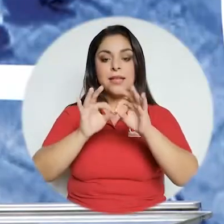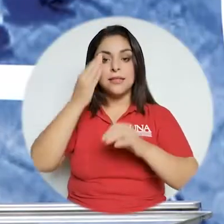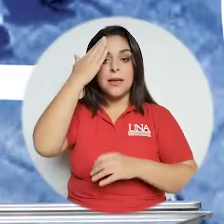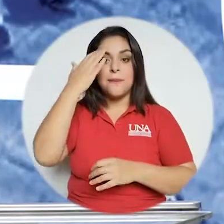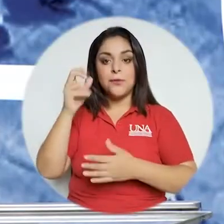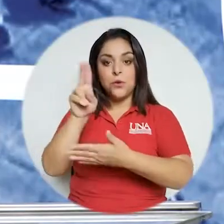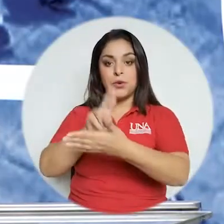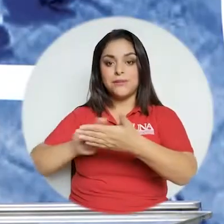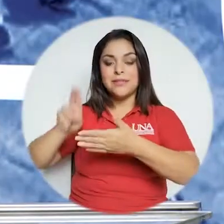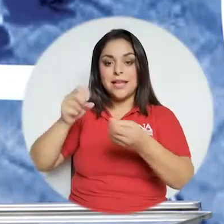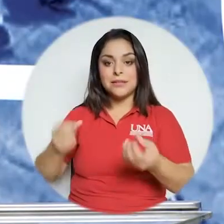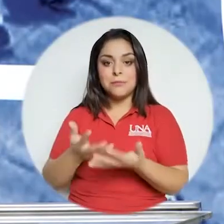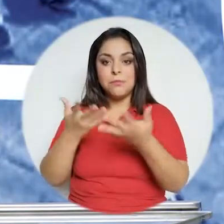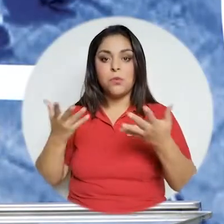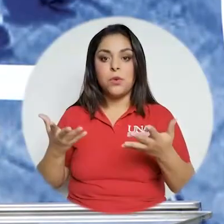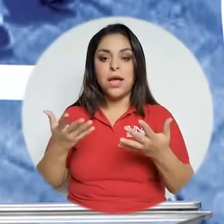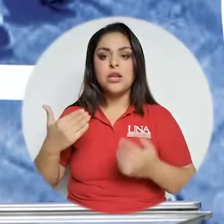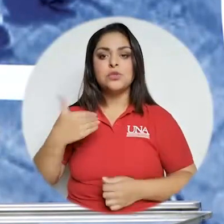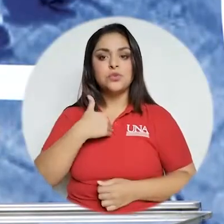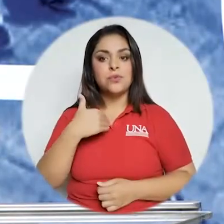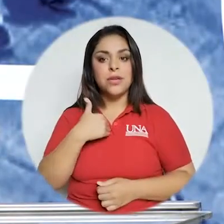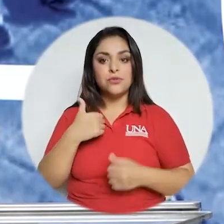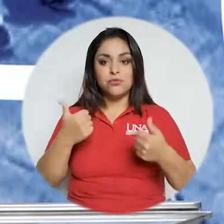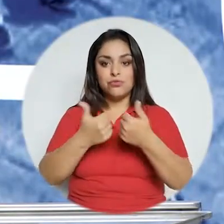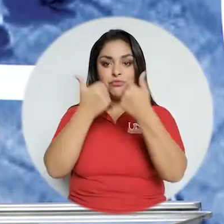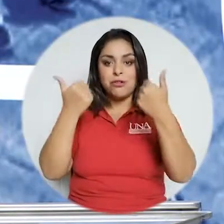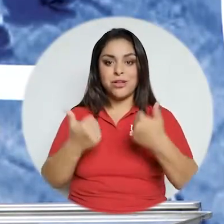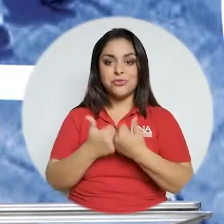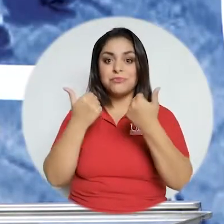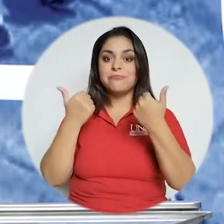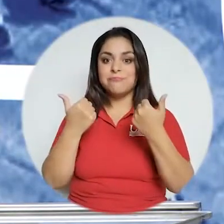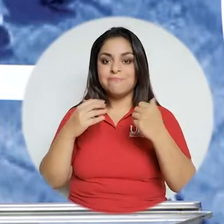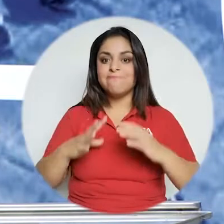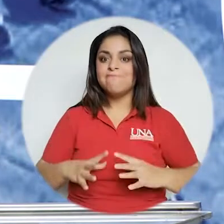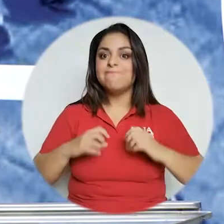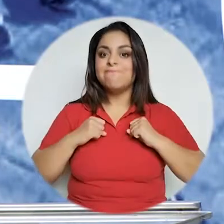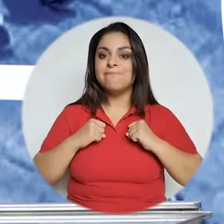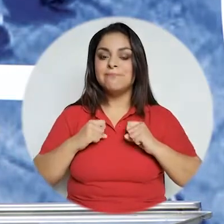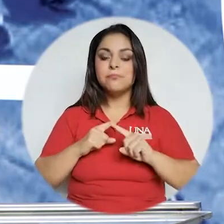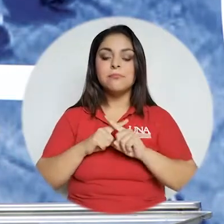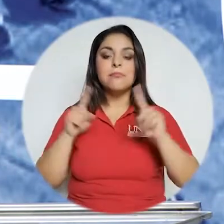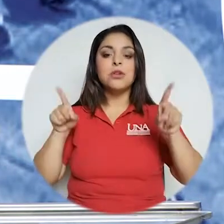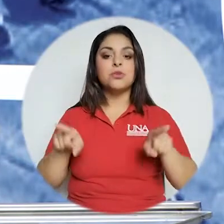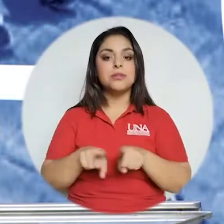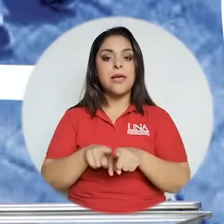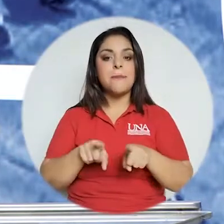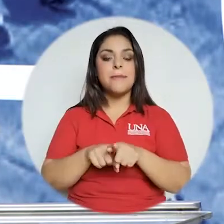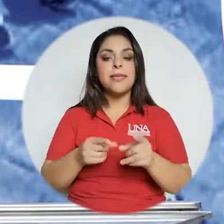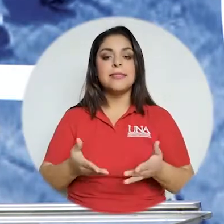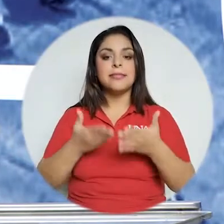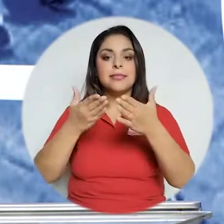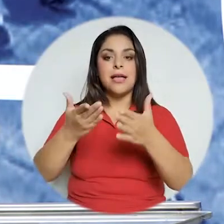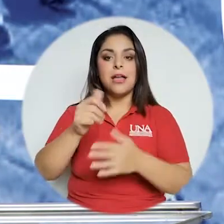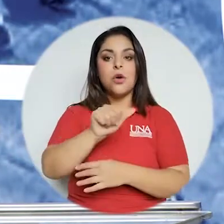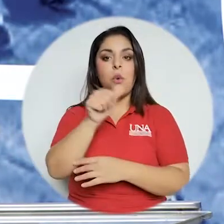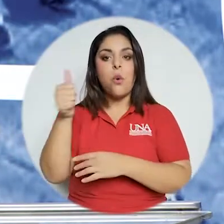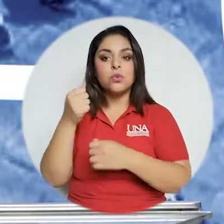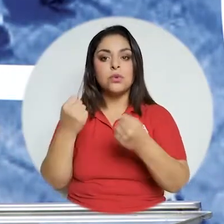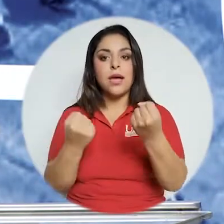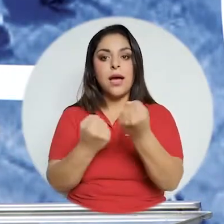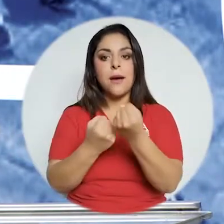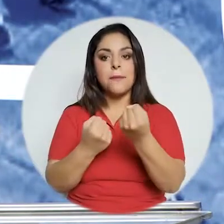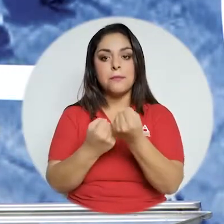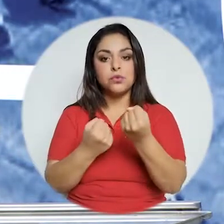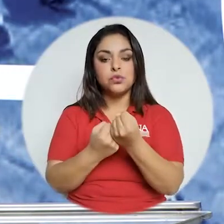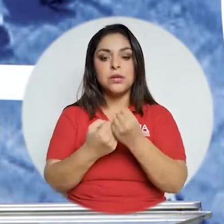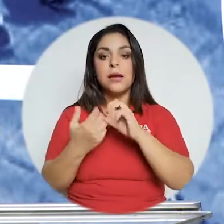las universidades públicas no solo tuvieron que enfrentar todos los retos que trajo la pandemia per se sino que además tuvieron